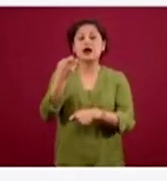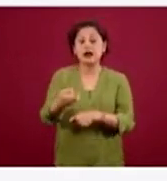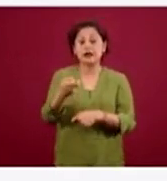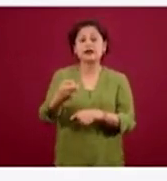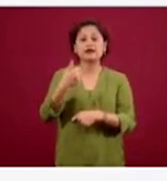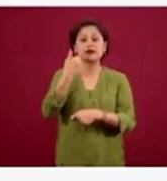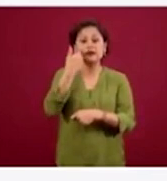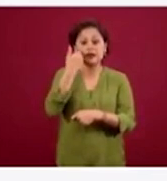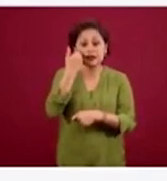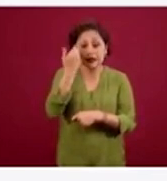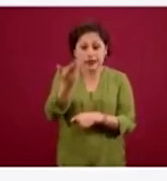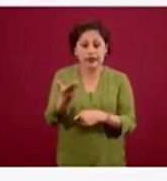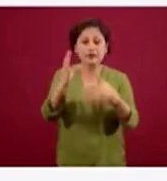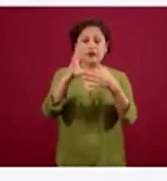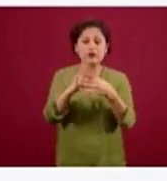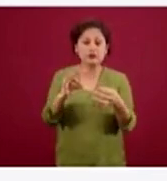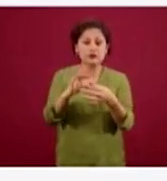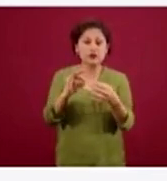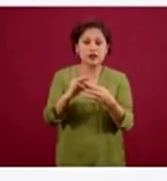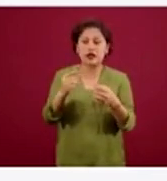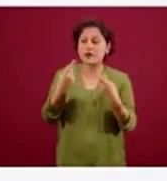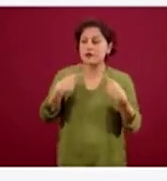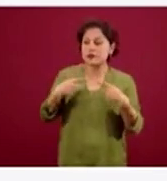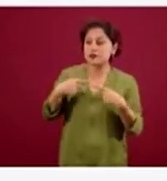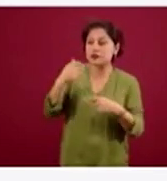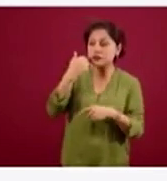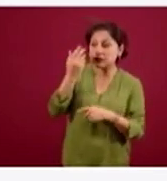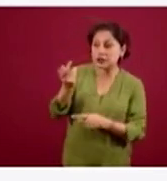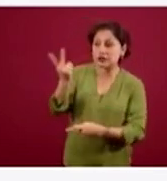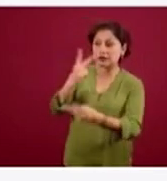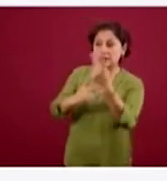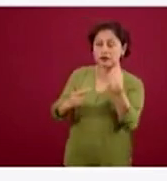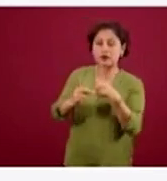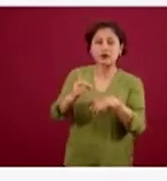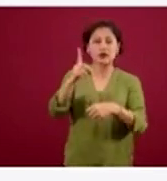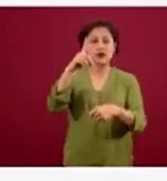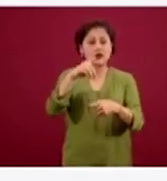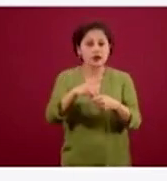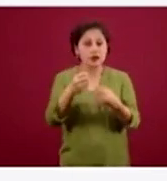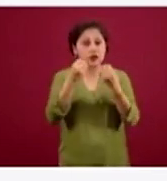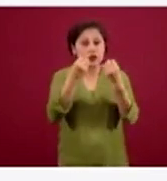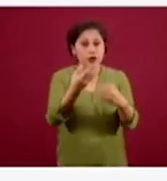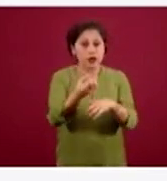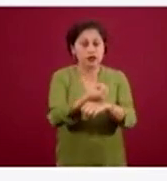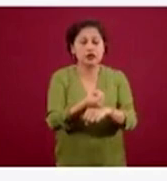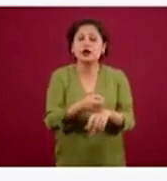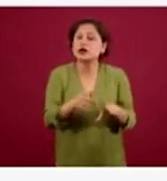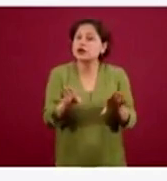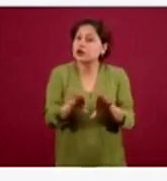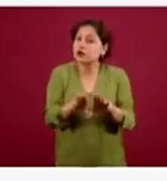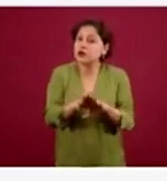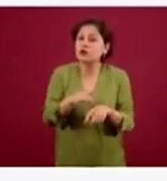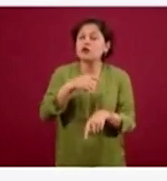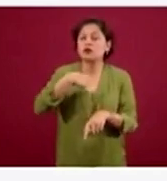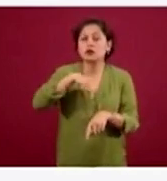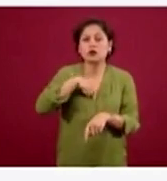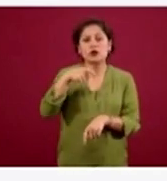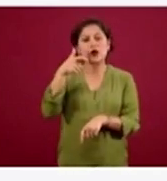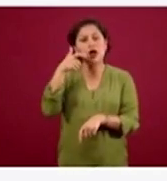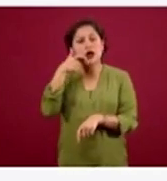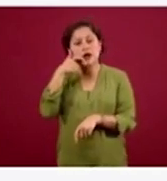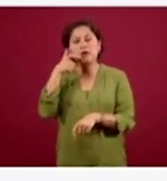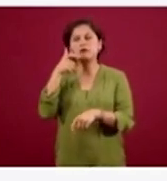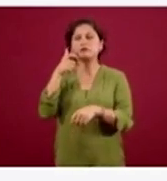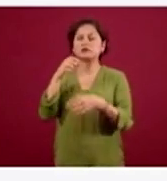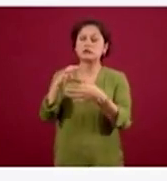al donante en su proceso de donación y queremos estar alineados con una estrategia clara y específica